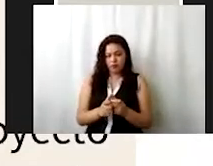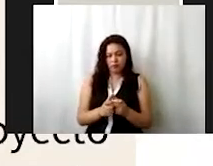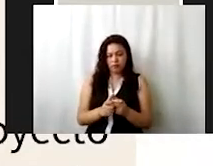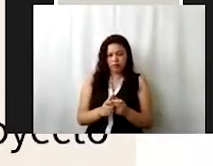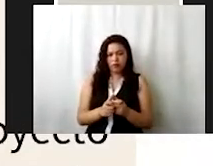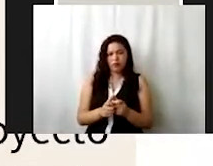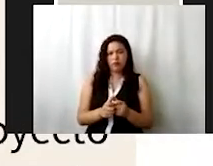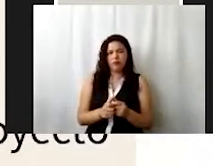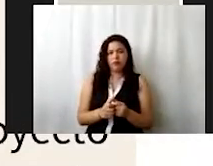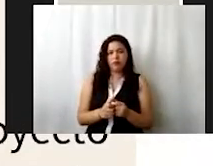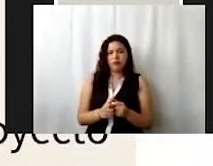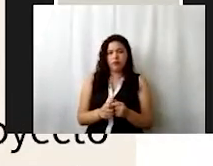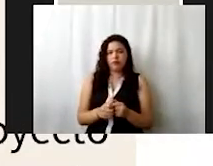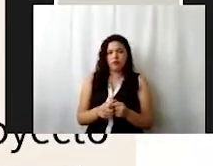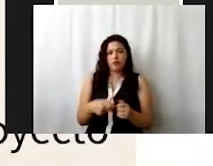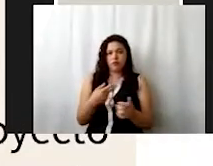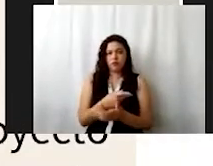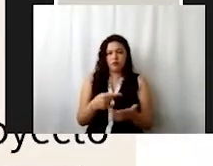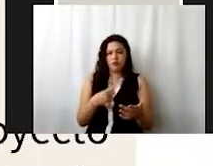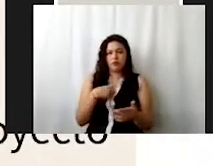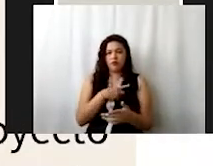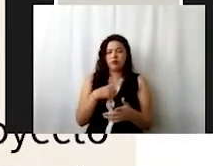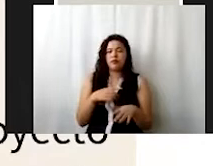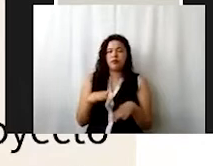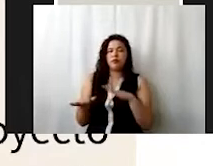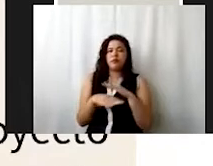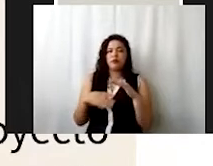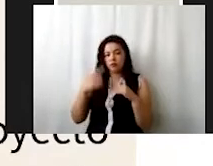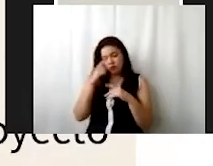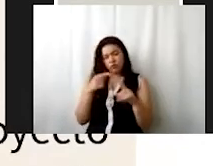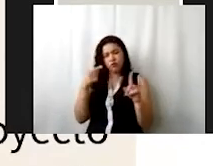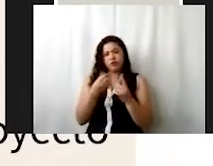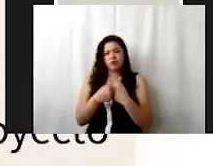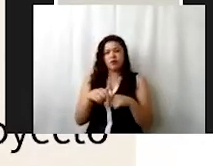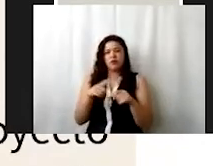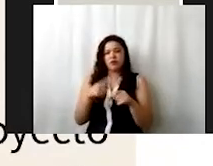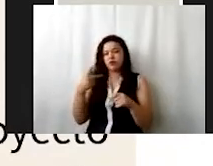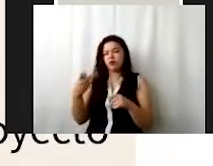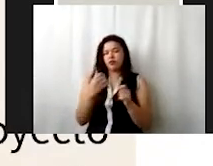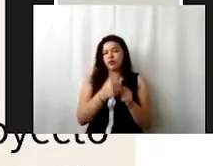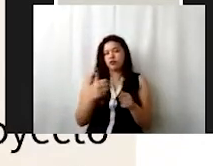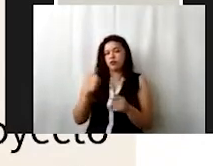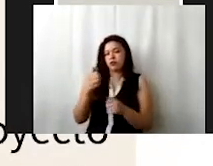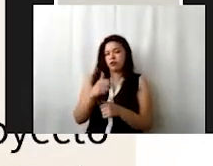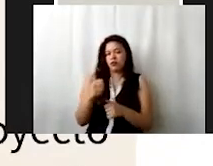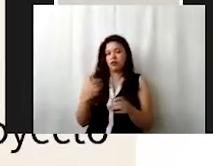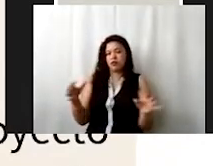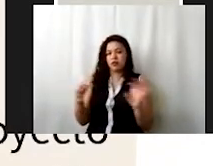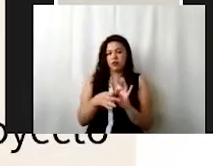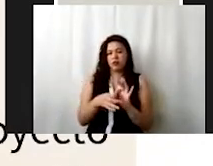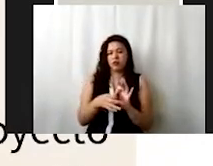destacar que el programa tiene que estar sustentado en el objeto social de cada institución. De ahí partimos,